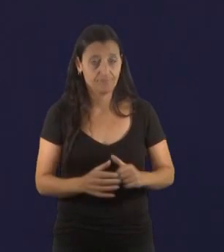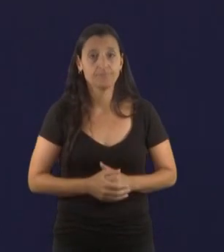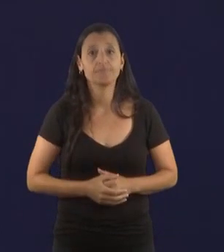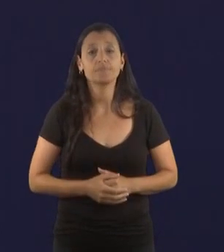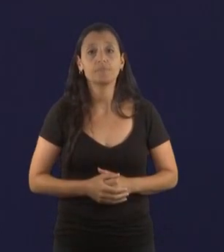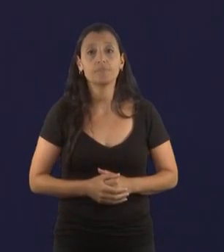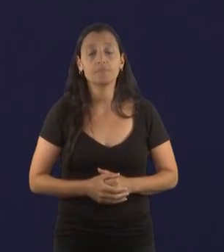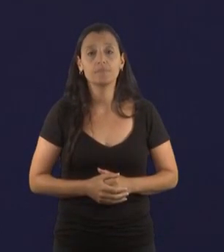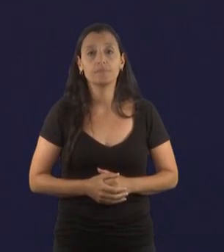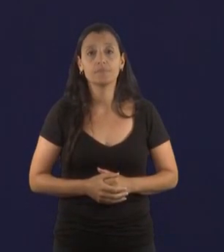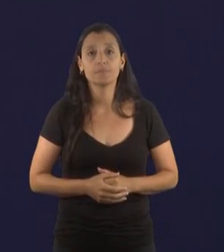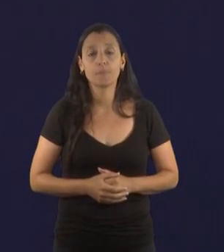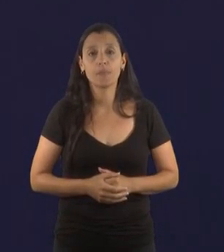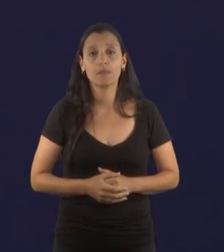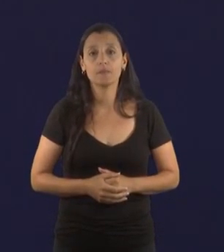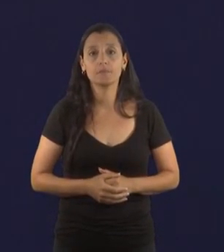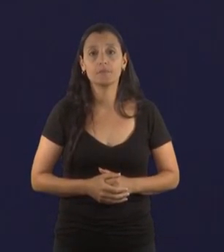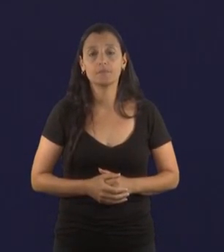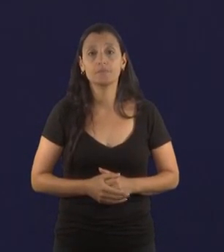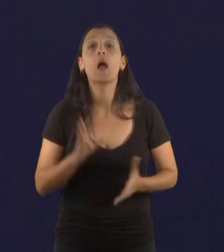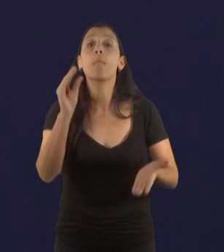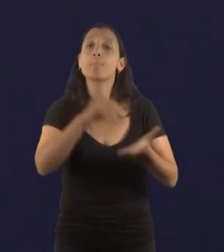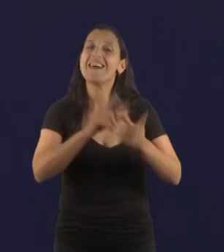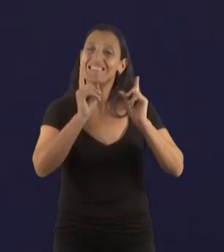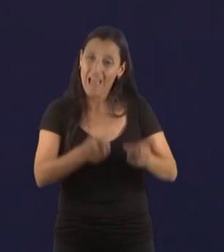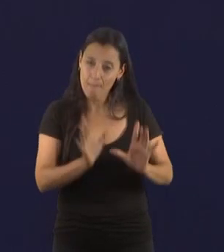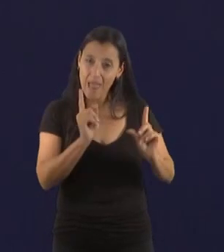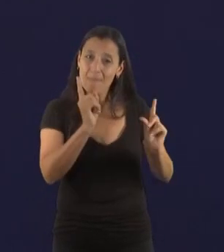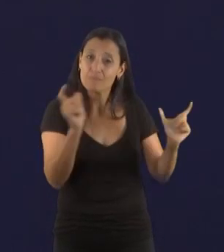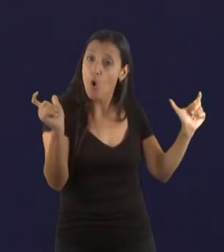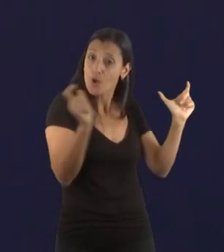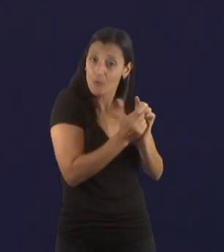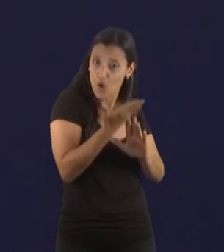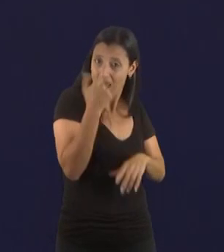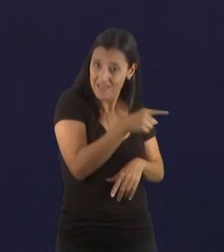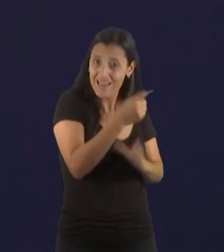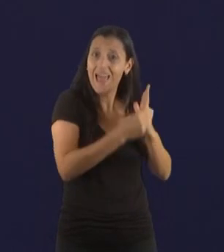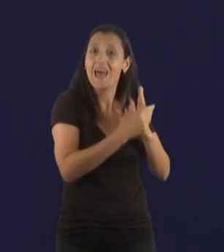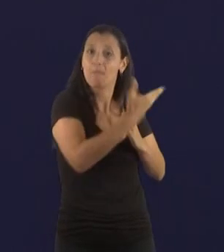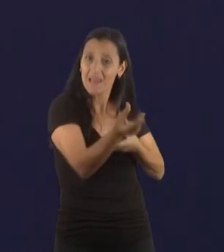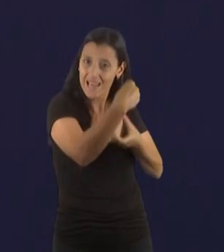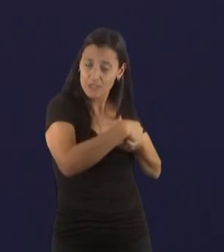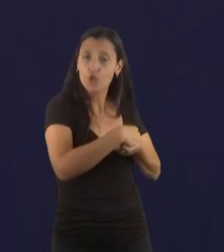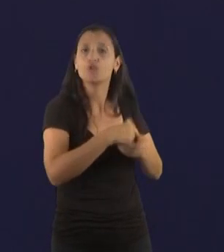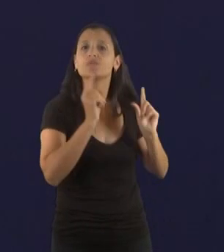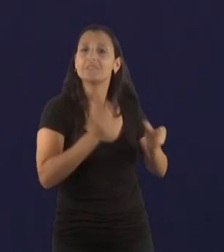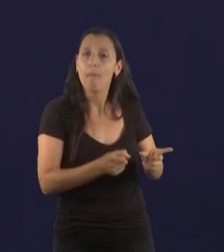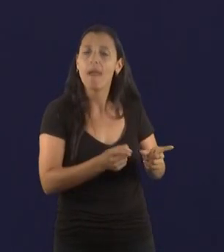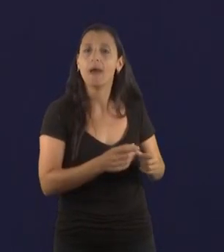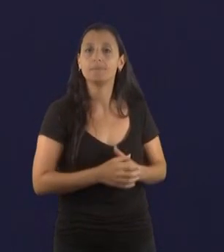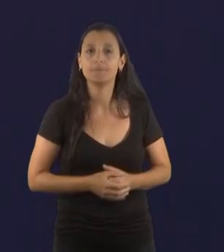del día. Y además, por supuesto, bueno, se definió la